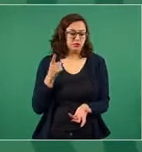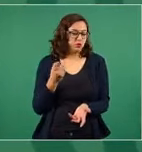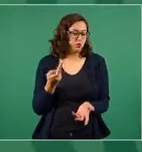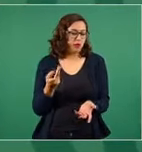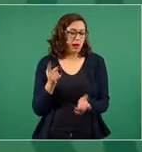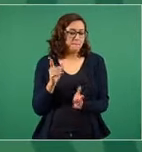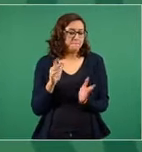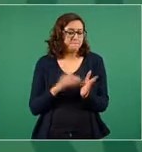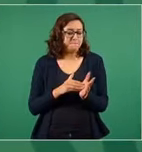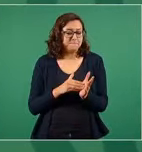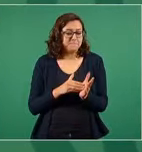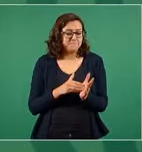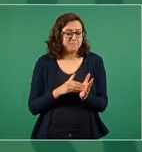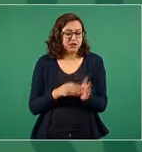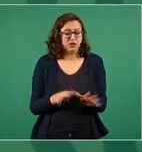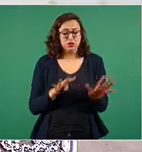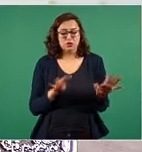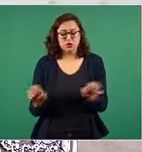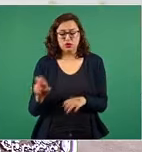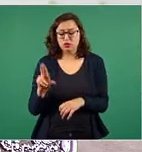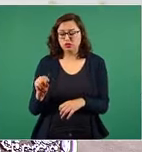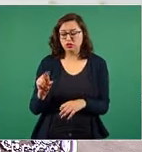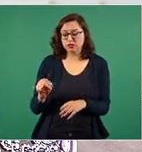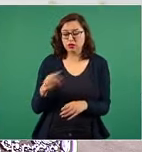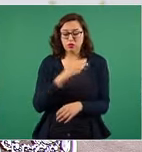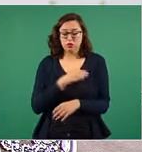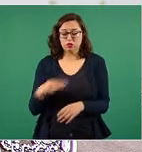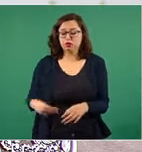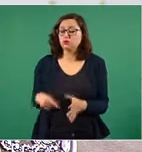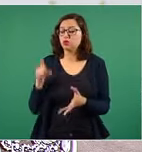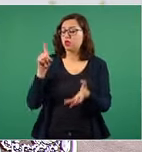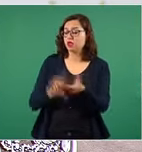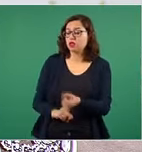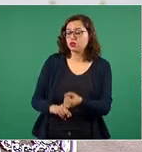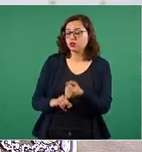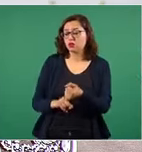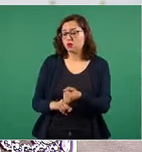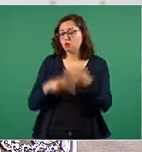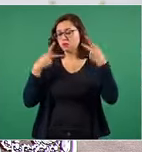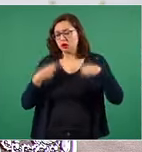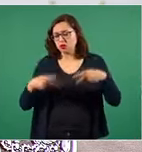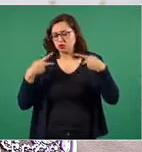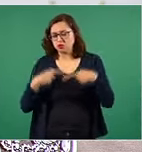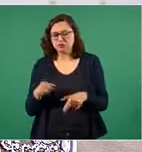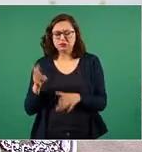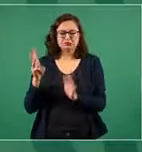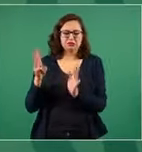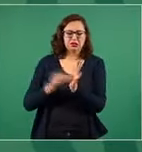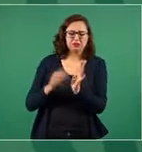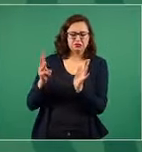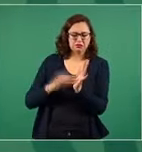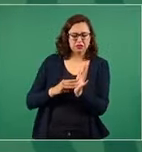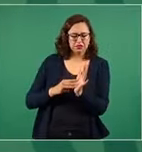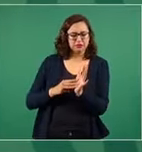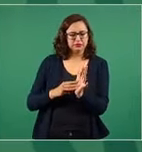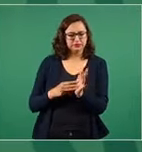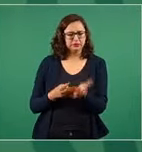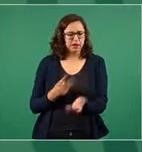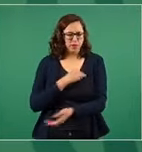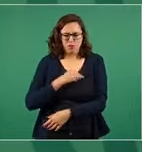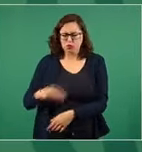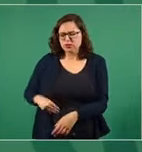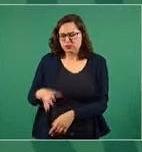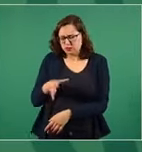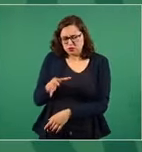tres mil habitantes, municipios pequeños,